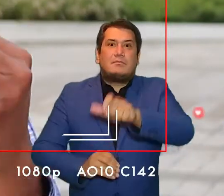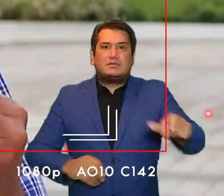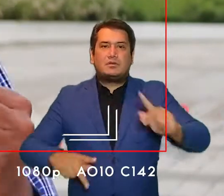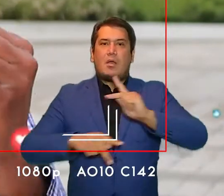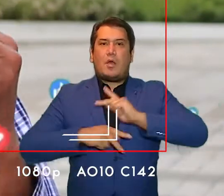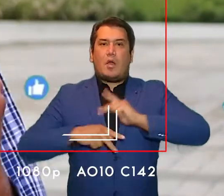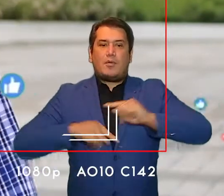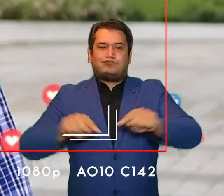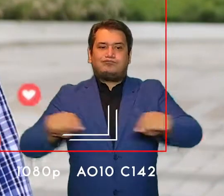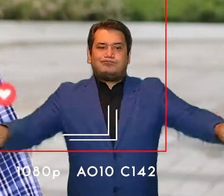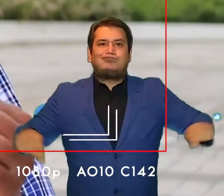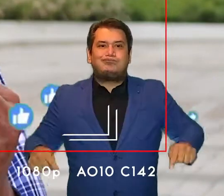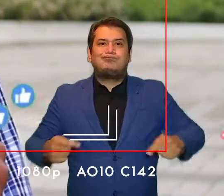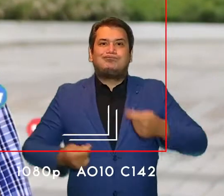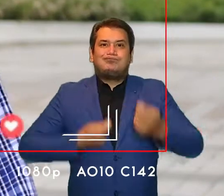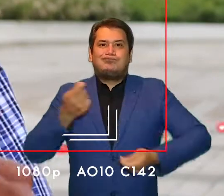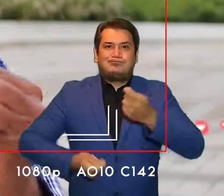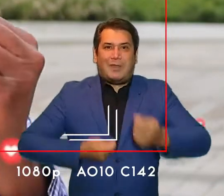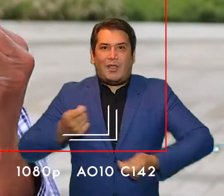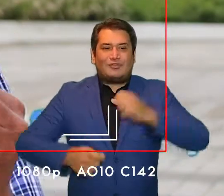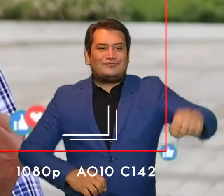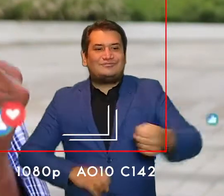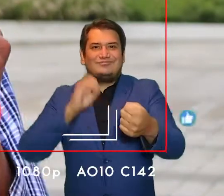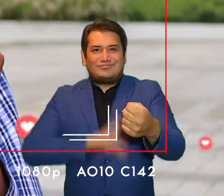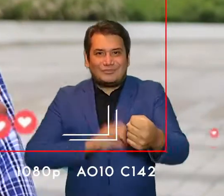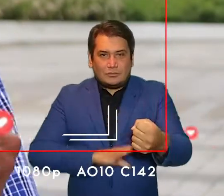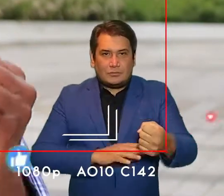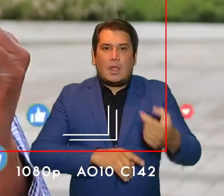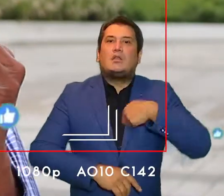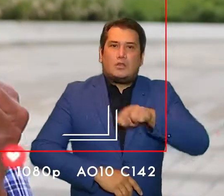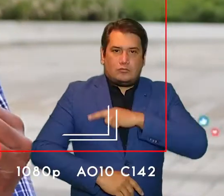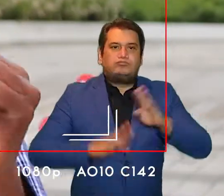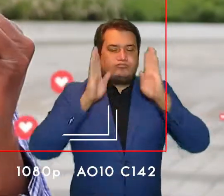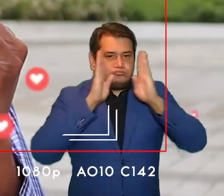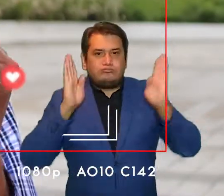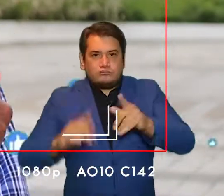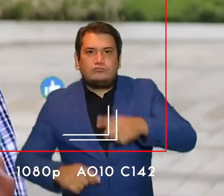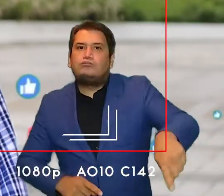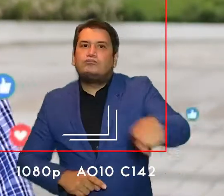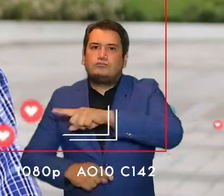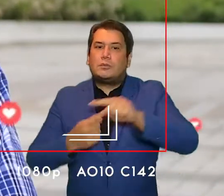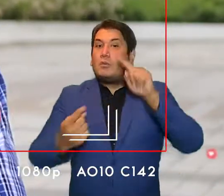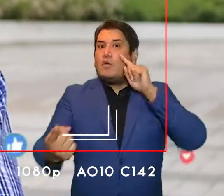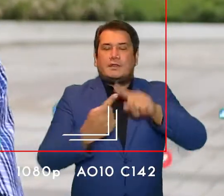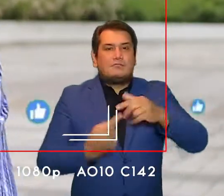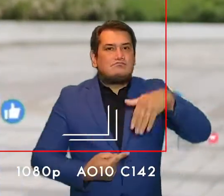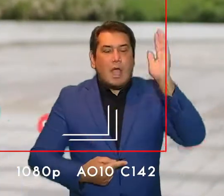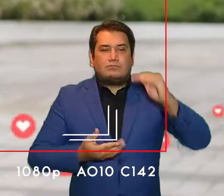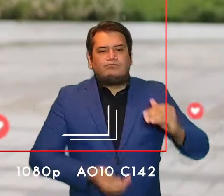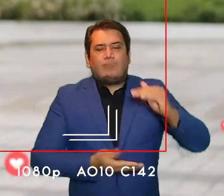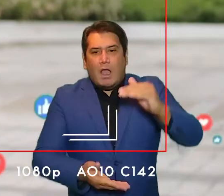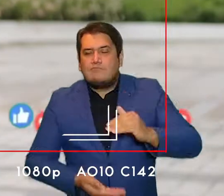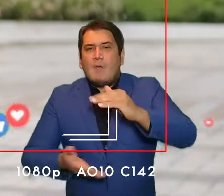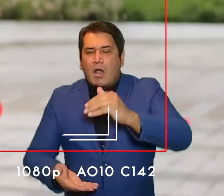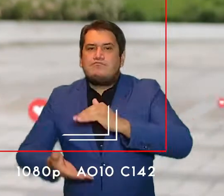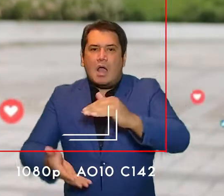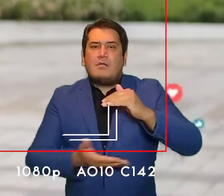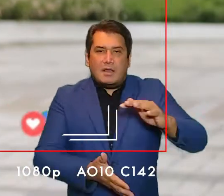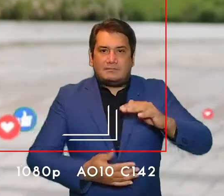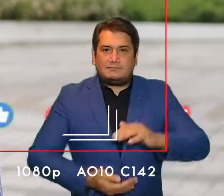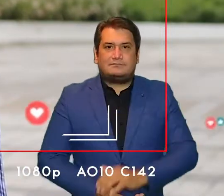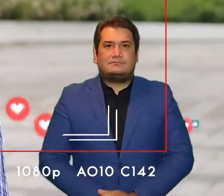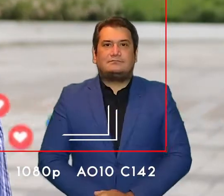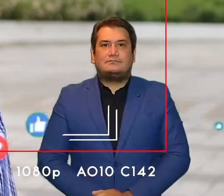vendedores informales. Ellos son parte de nuestra población objetivo junto con los locatarios de las plazas